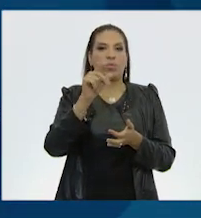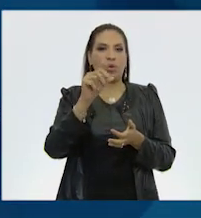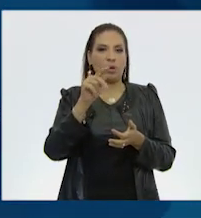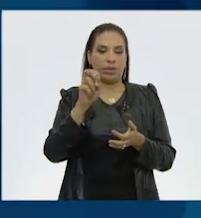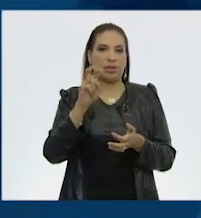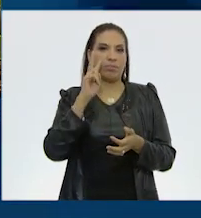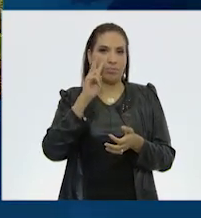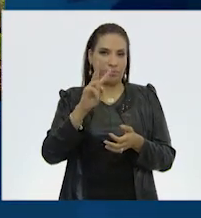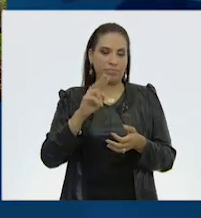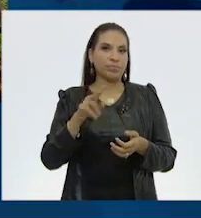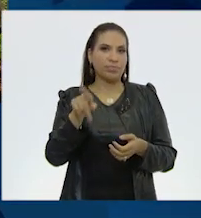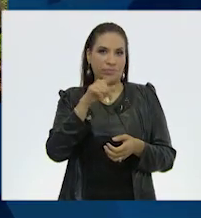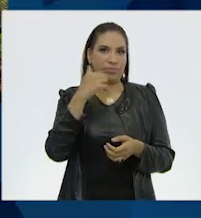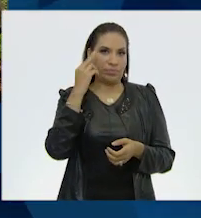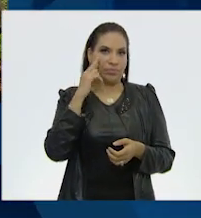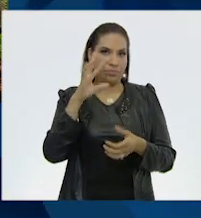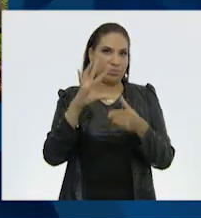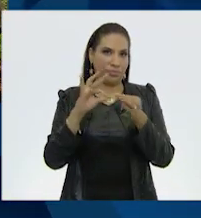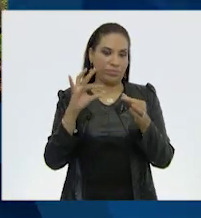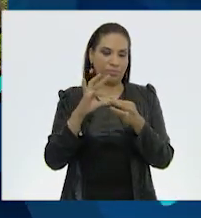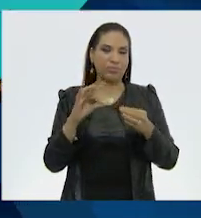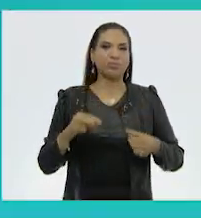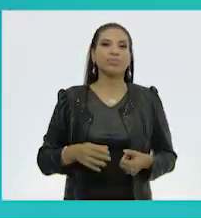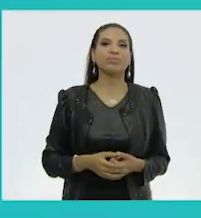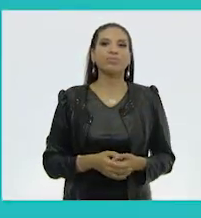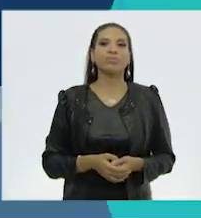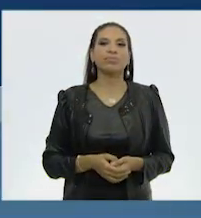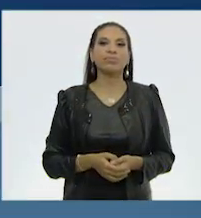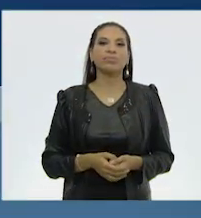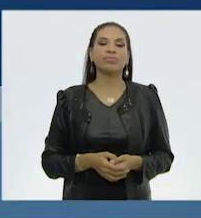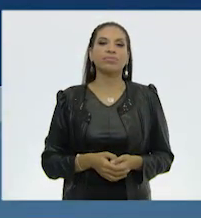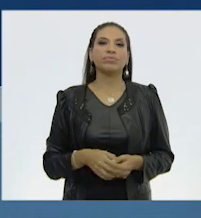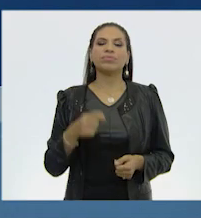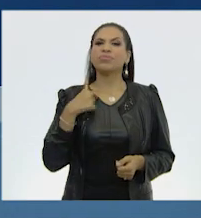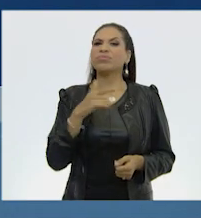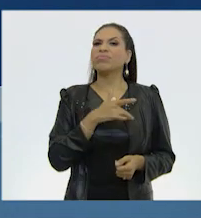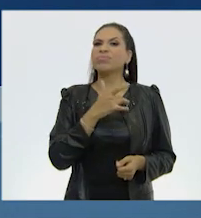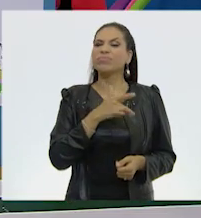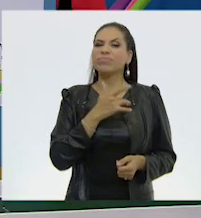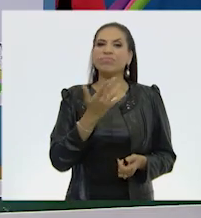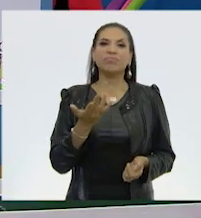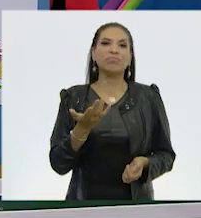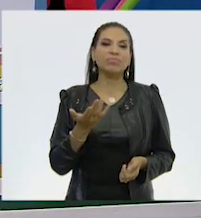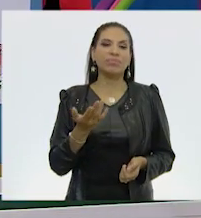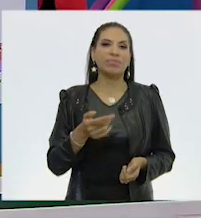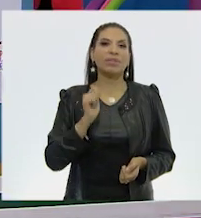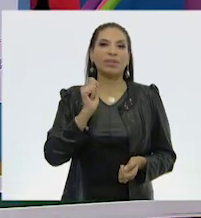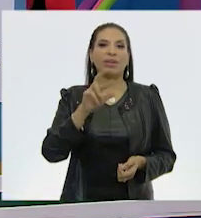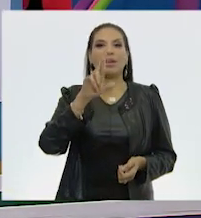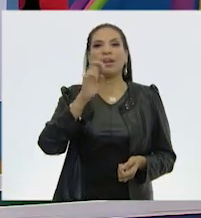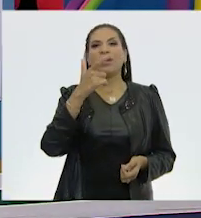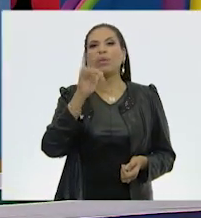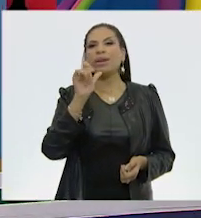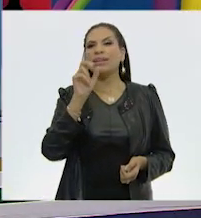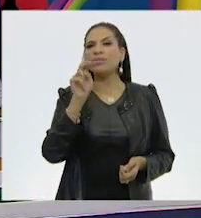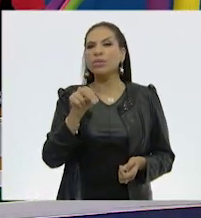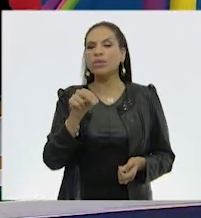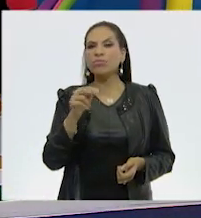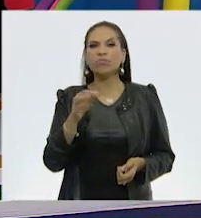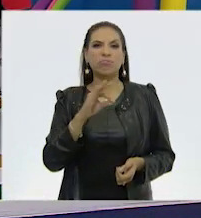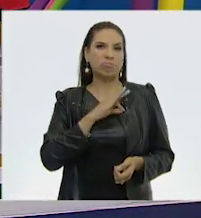a irlas viendo, ¿les parece? ¡Sí! A mí me suena, me suena que lo de regulación